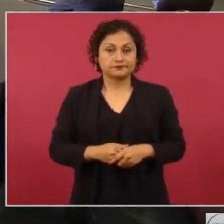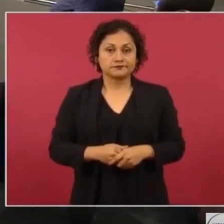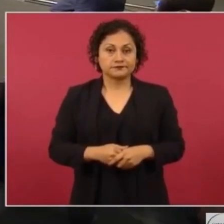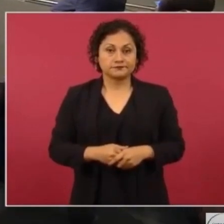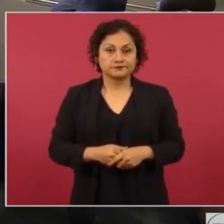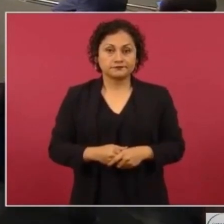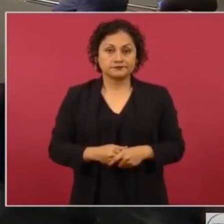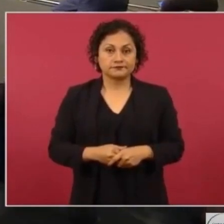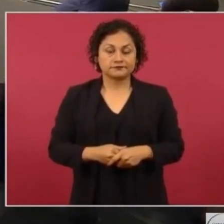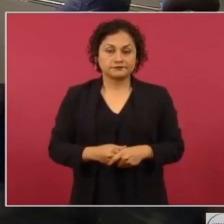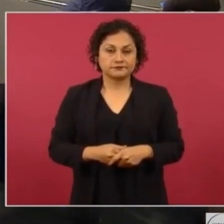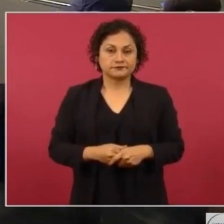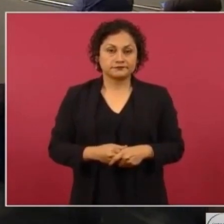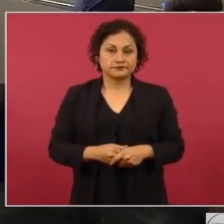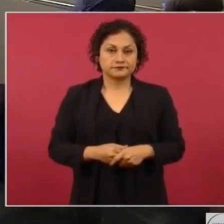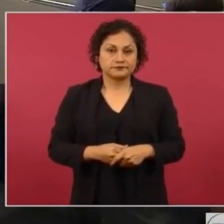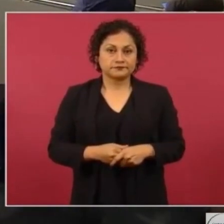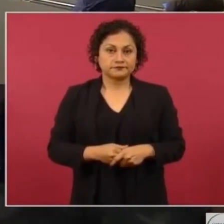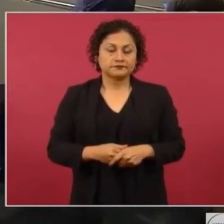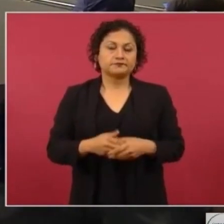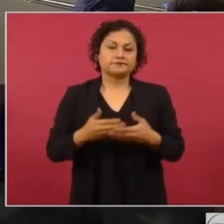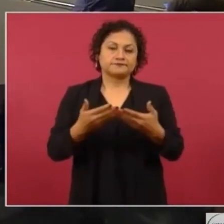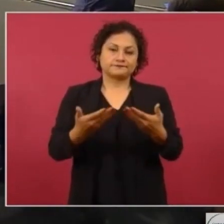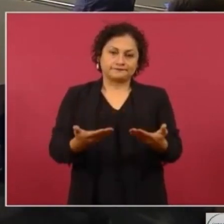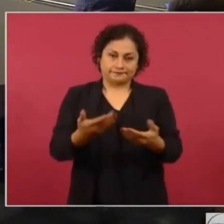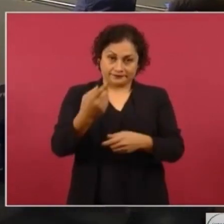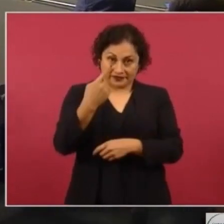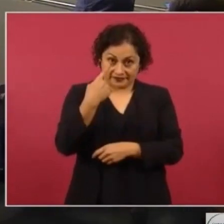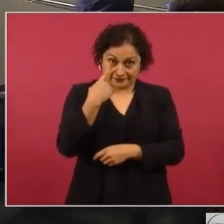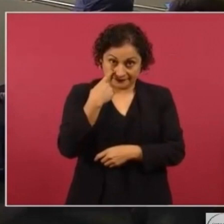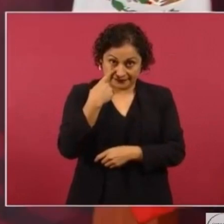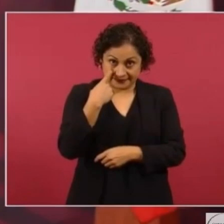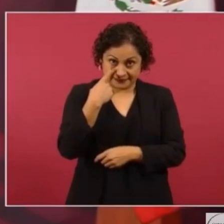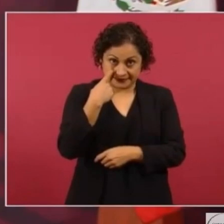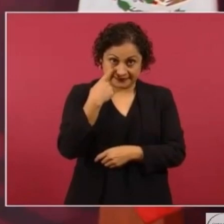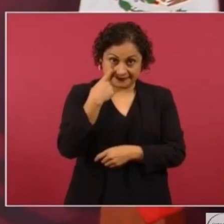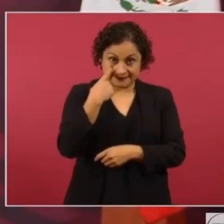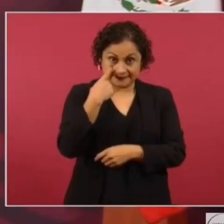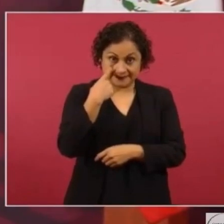Y fíjense sale